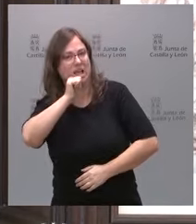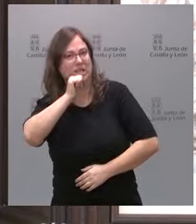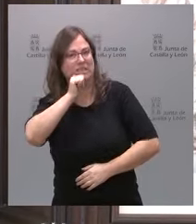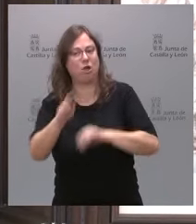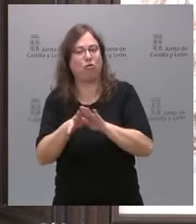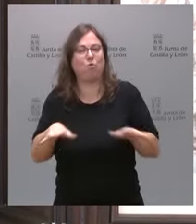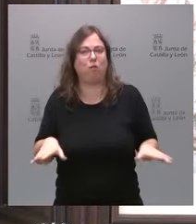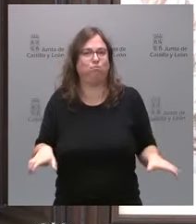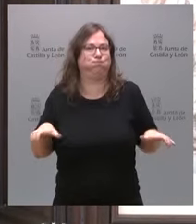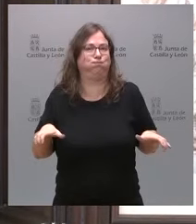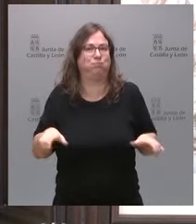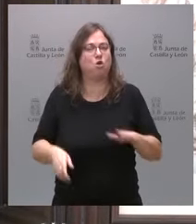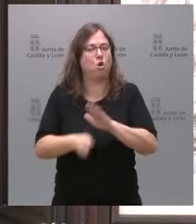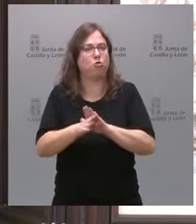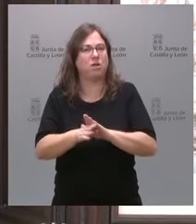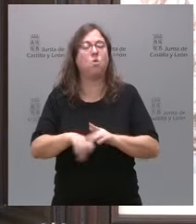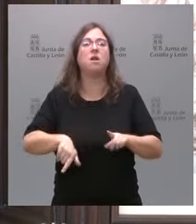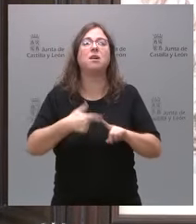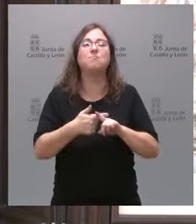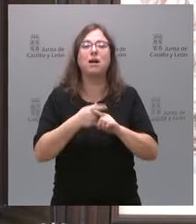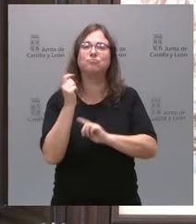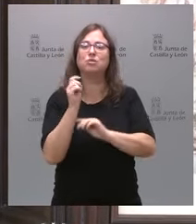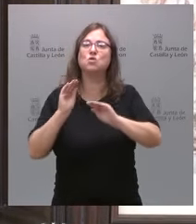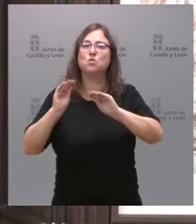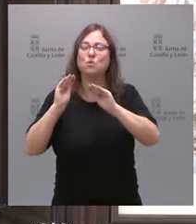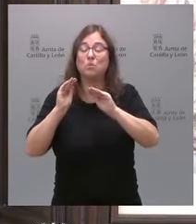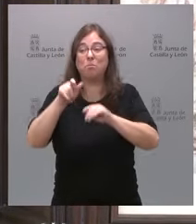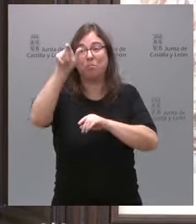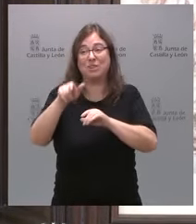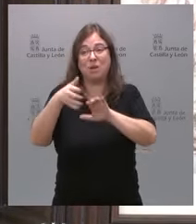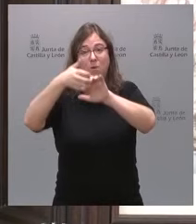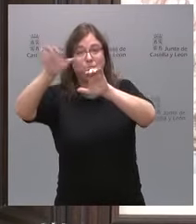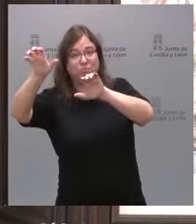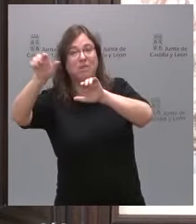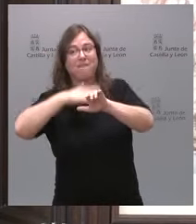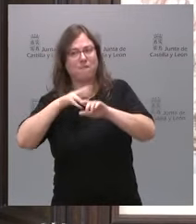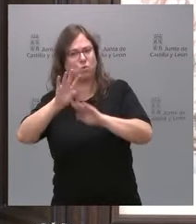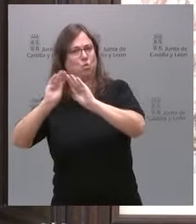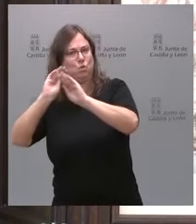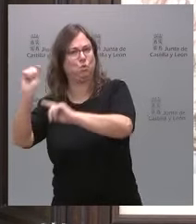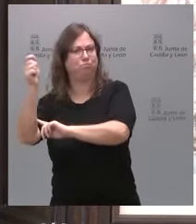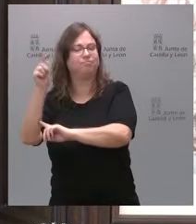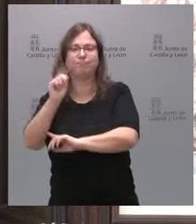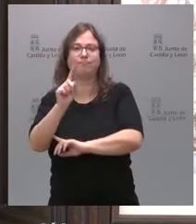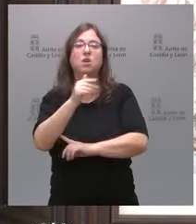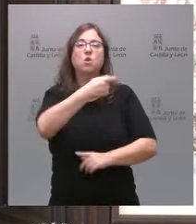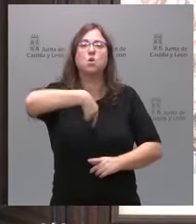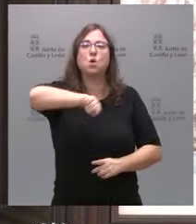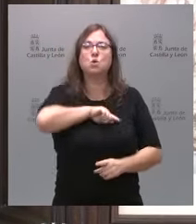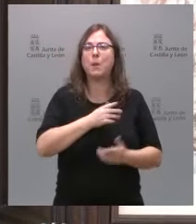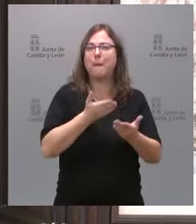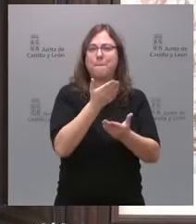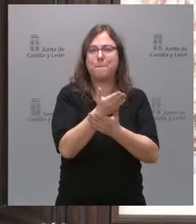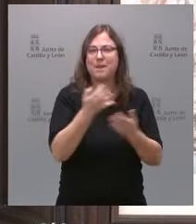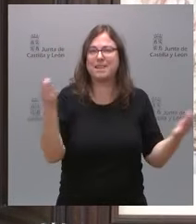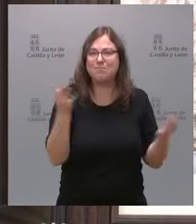el sillón y para consolidar las aspiraciones de los separatistas. Nosotros pedimos, por ejemplo, que